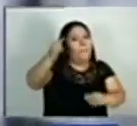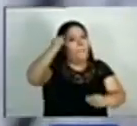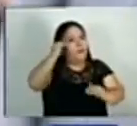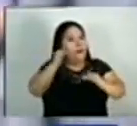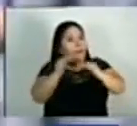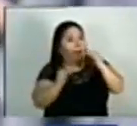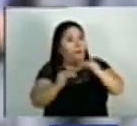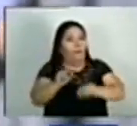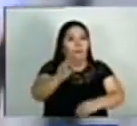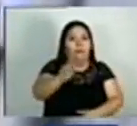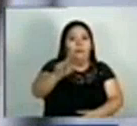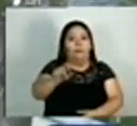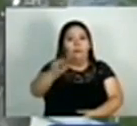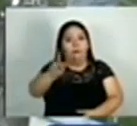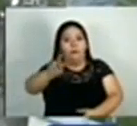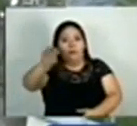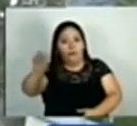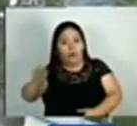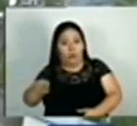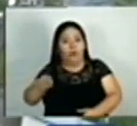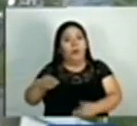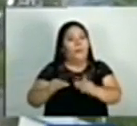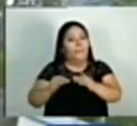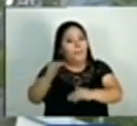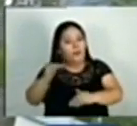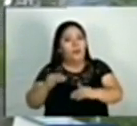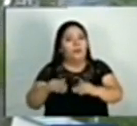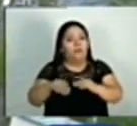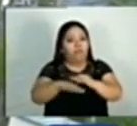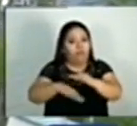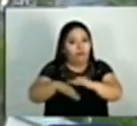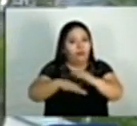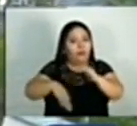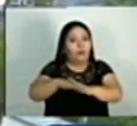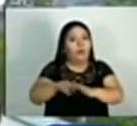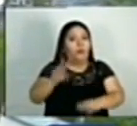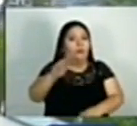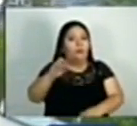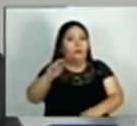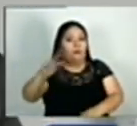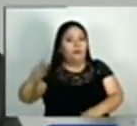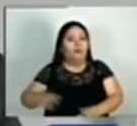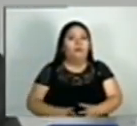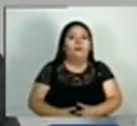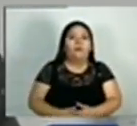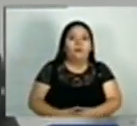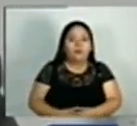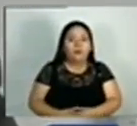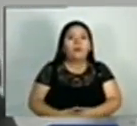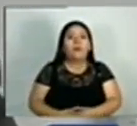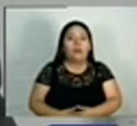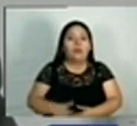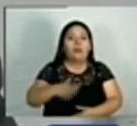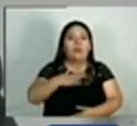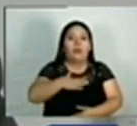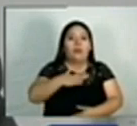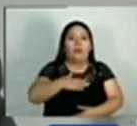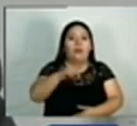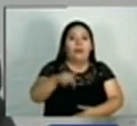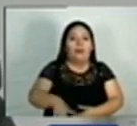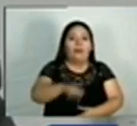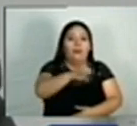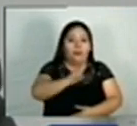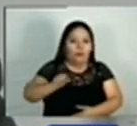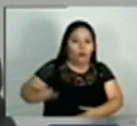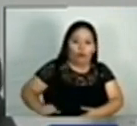menor de 2.2%, siendo aún inferior a la registrada en 2022. Hay factores internos que explican esto,